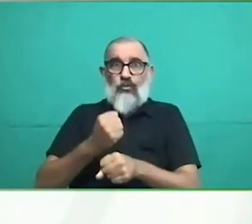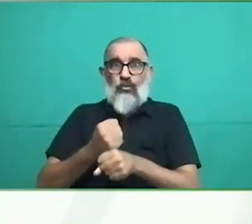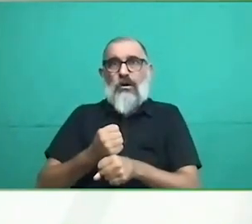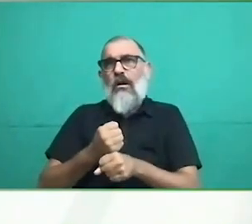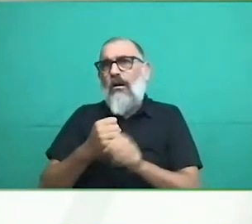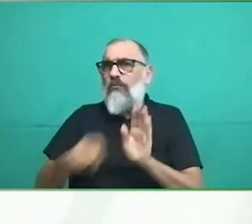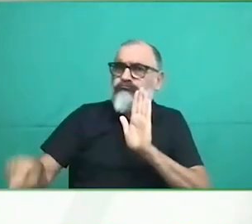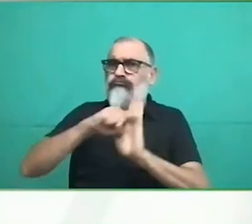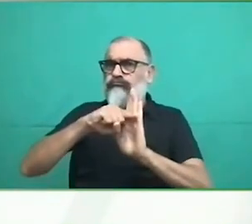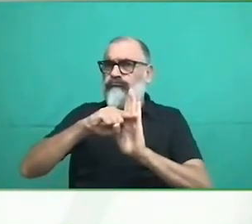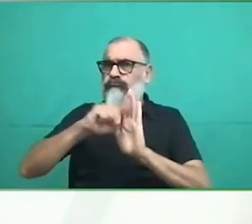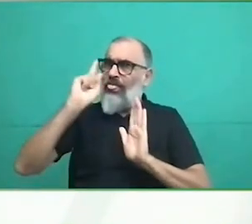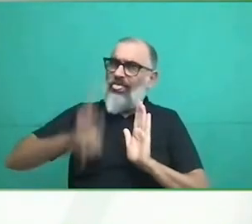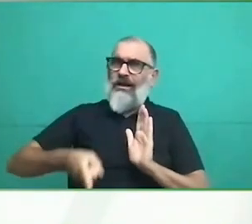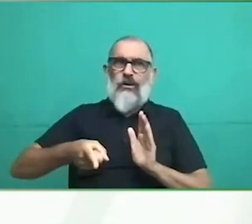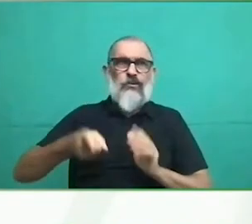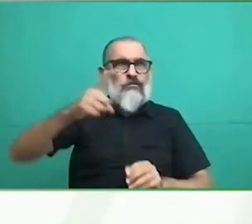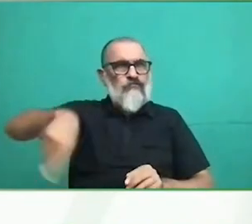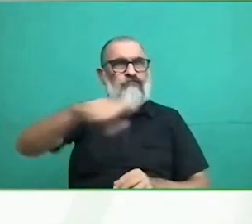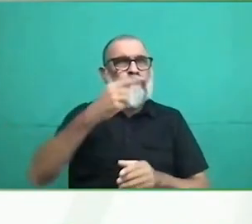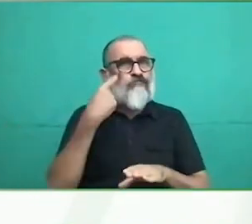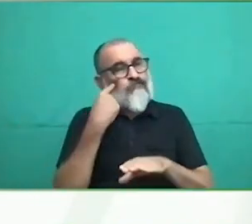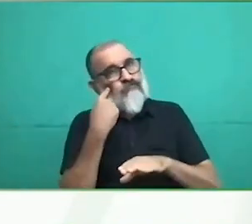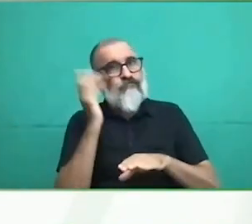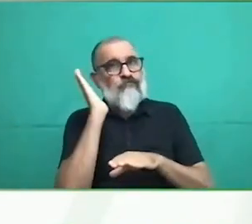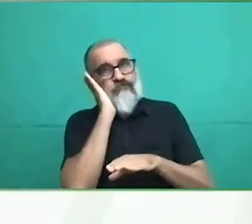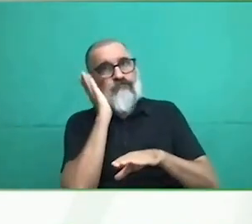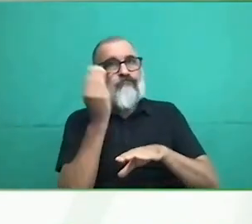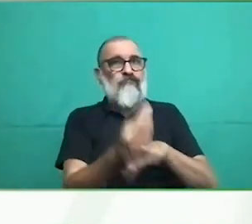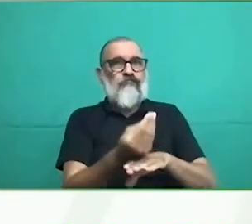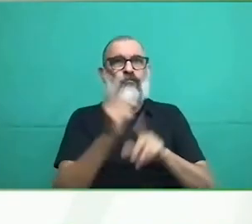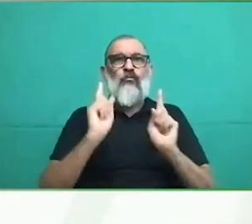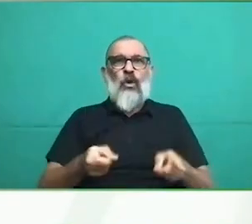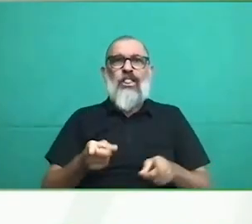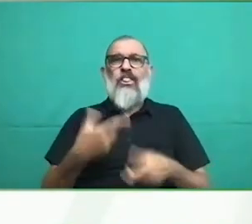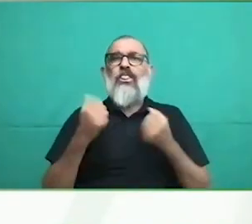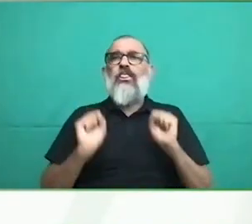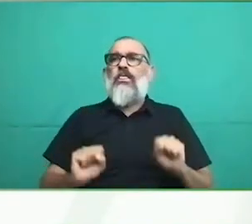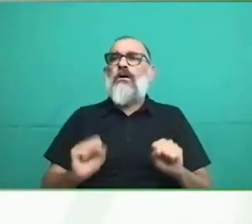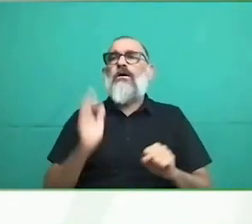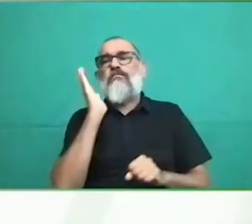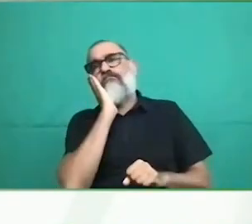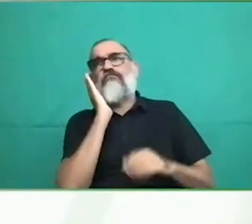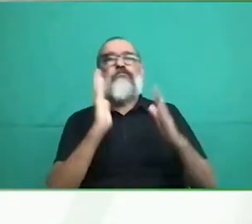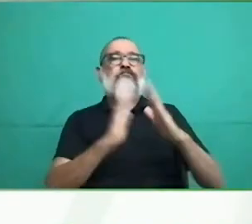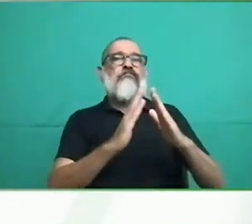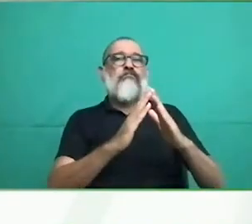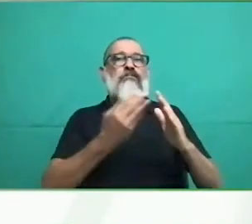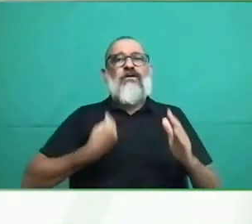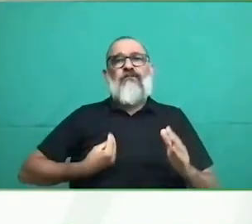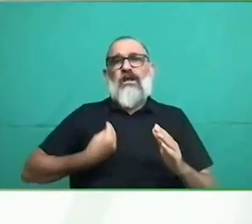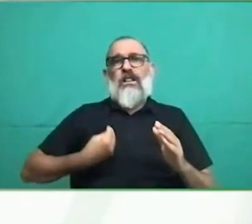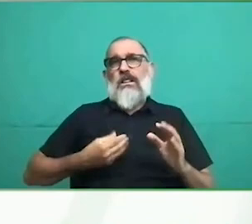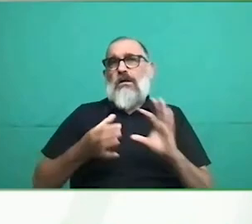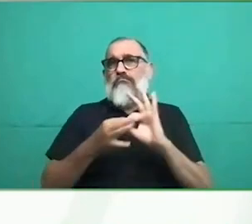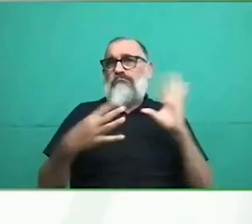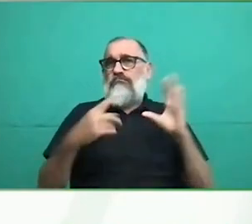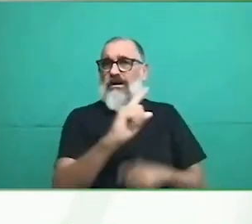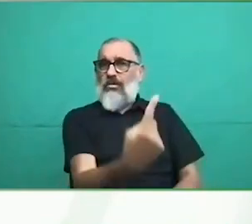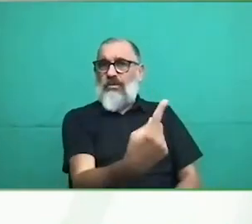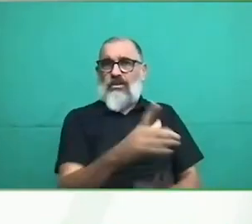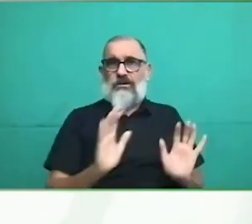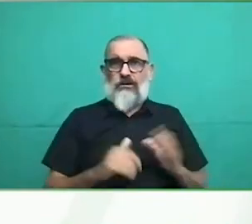discapacidad intelectual para dar este paso de insertarse laboralmente y luego, como